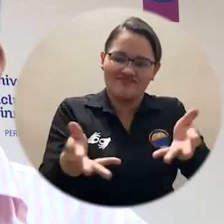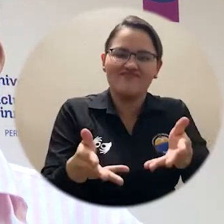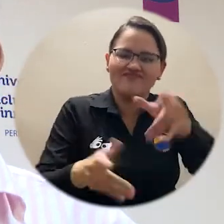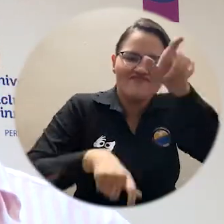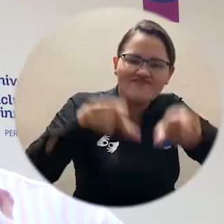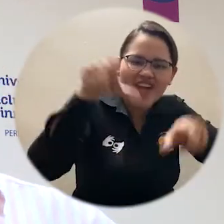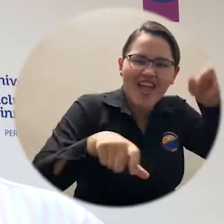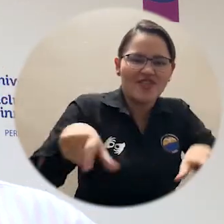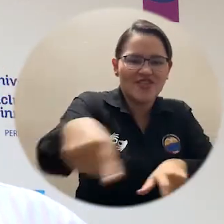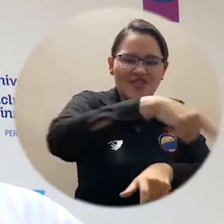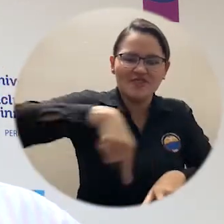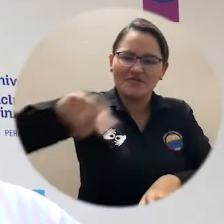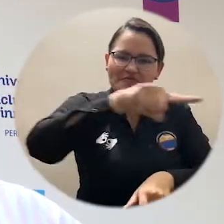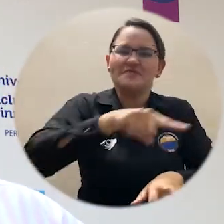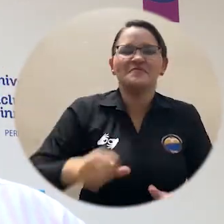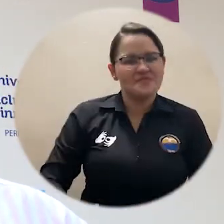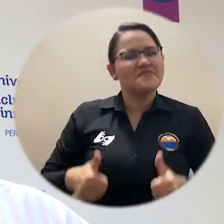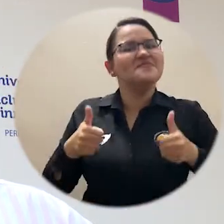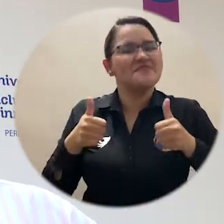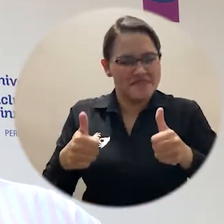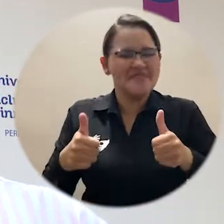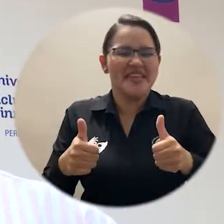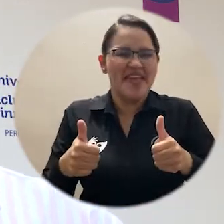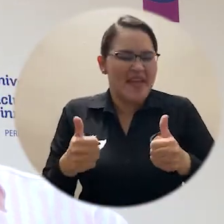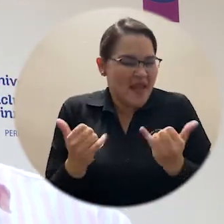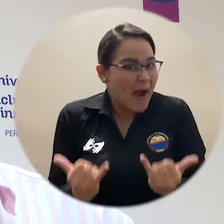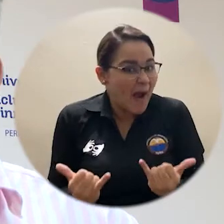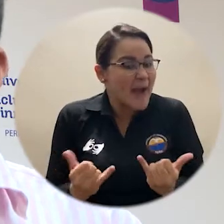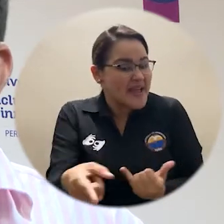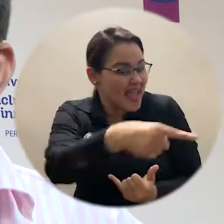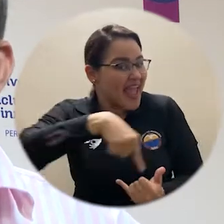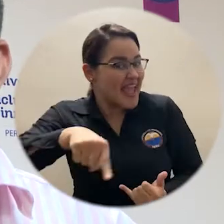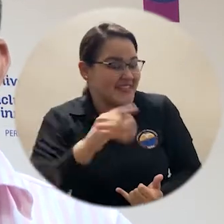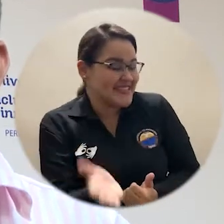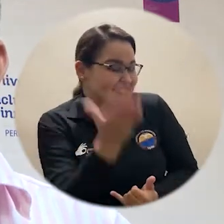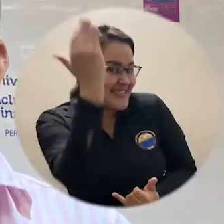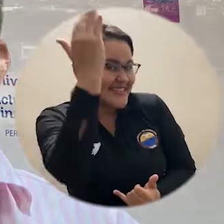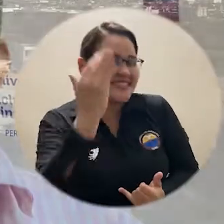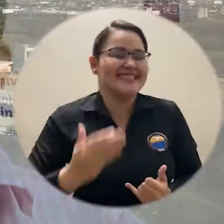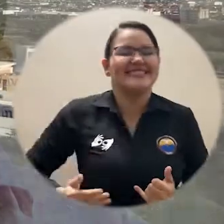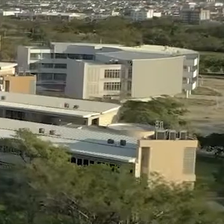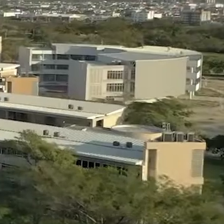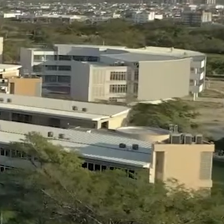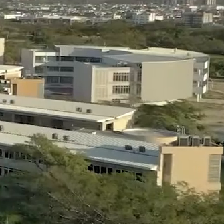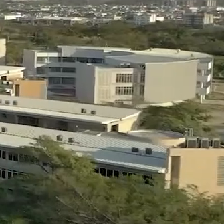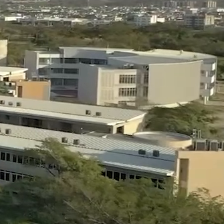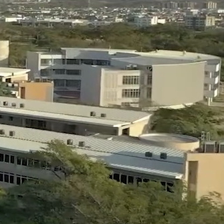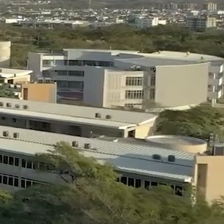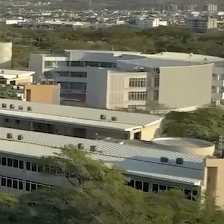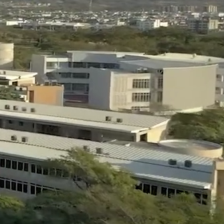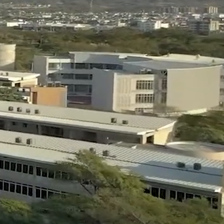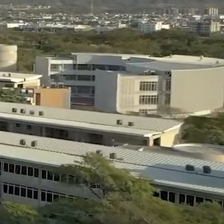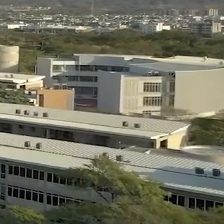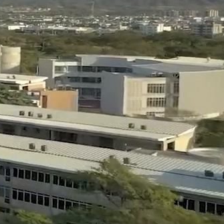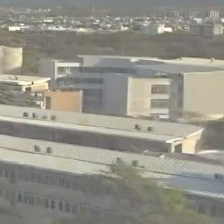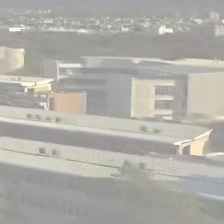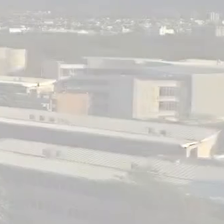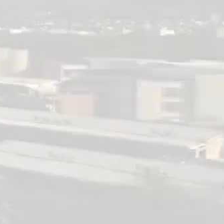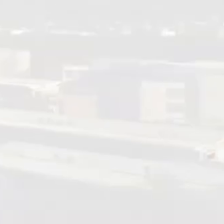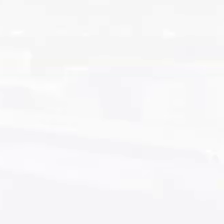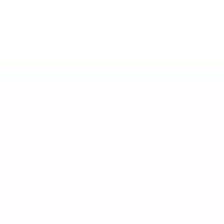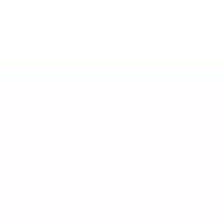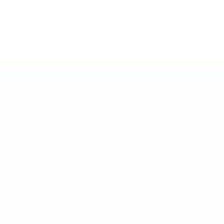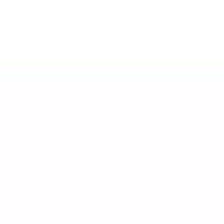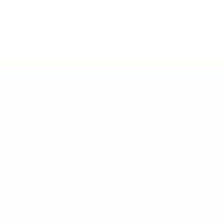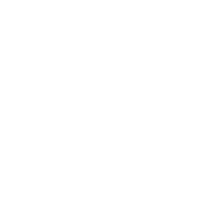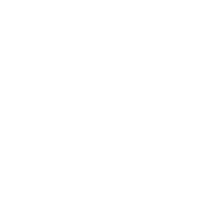ciudadanos, y hoy en día podemos decir que en especial nuestros estudiantes de la Universidad del Magdalena. Universidad del